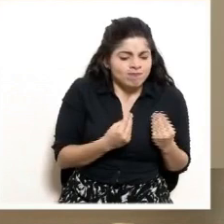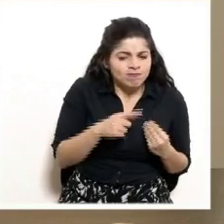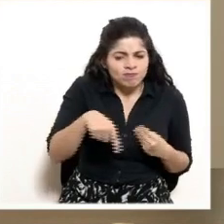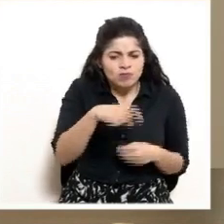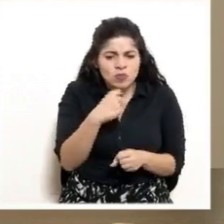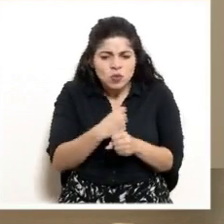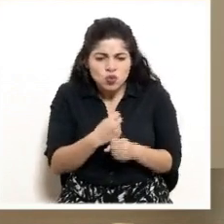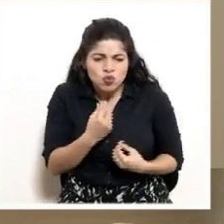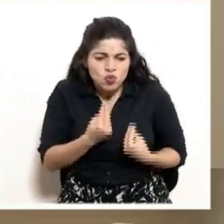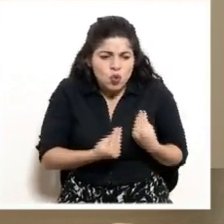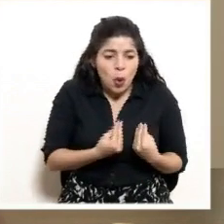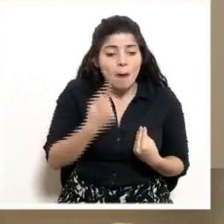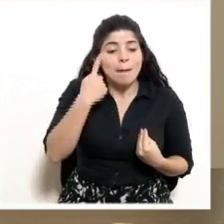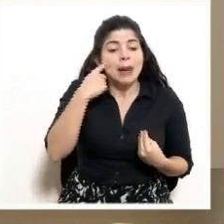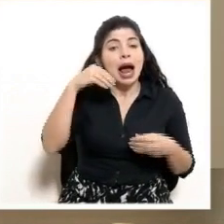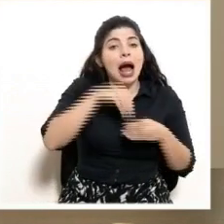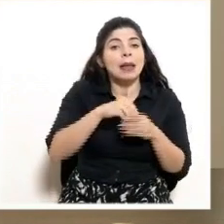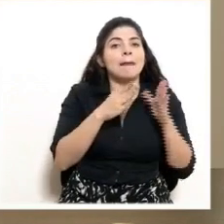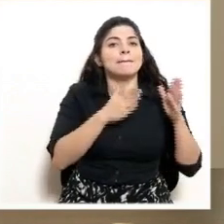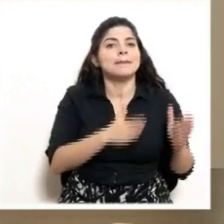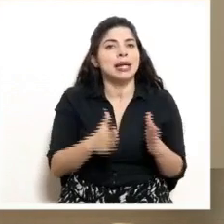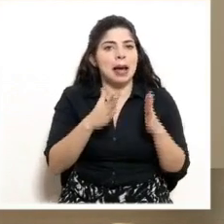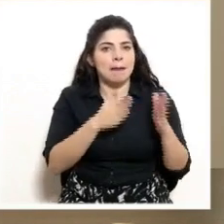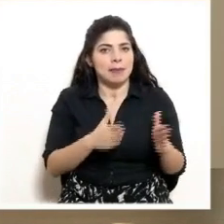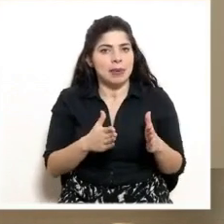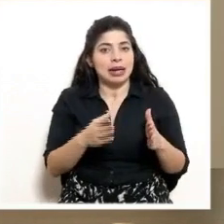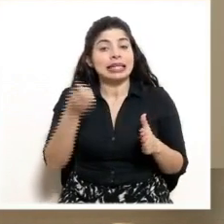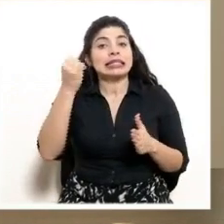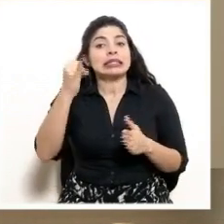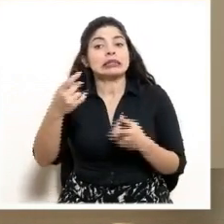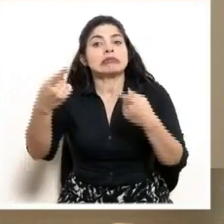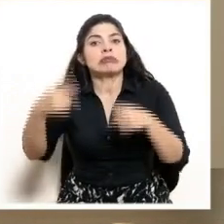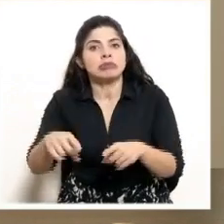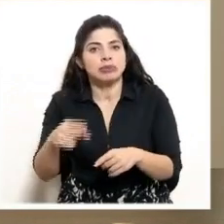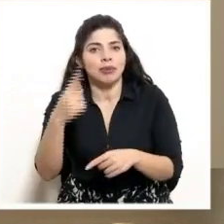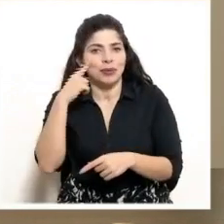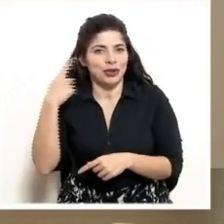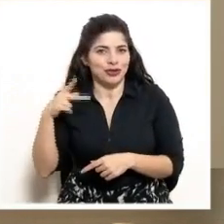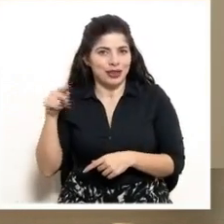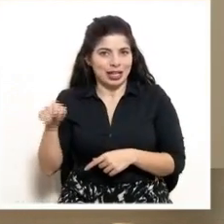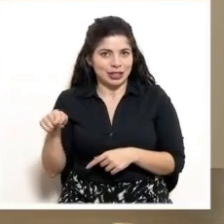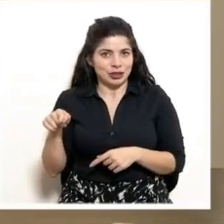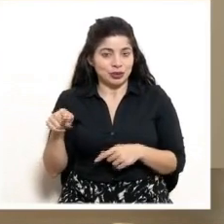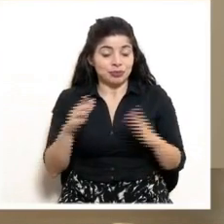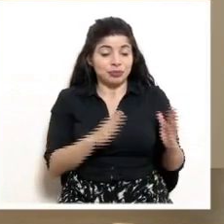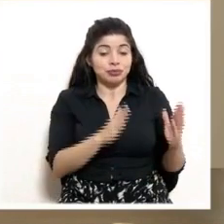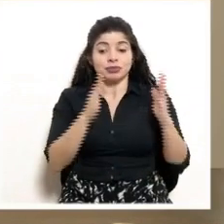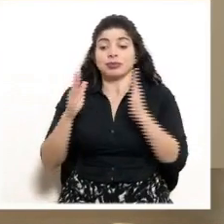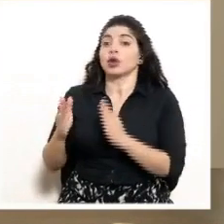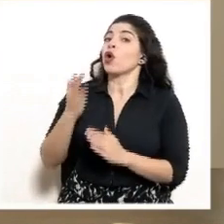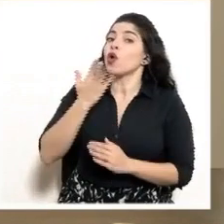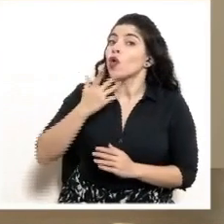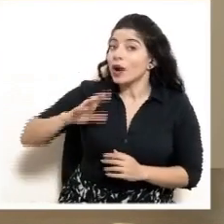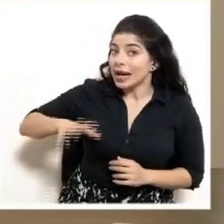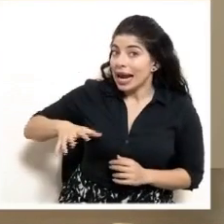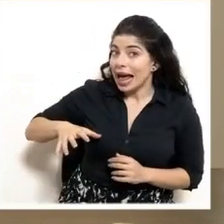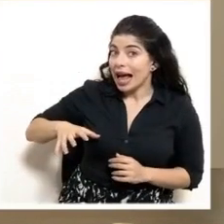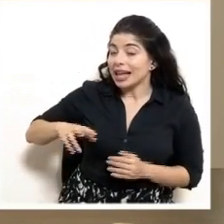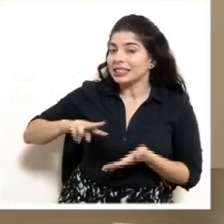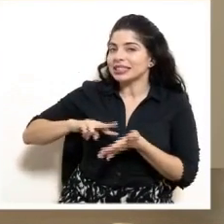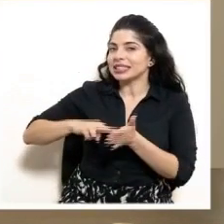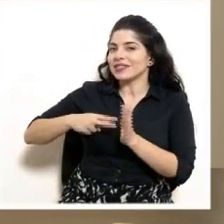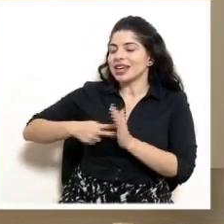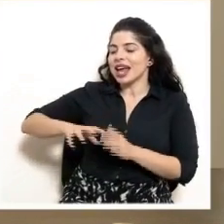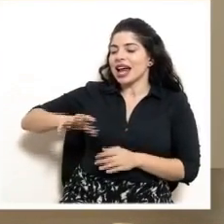que le permita prepararse para poder abordar ese riesgo. En el caso de la alerta naranja, es una